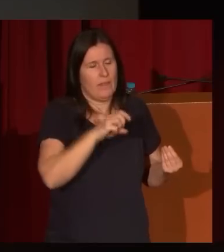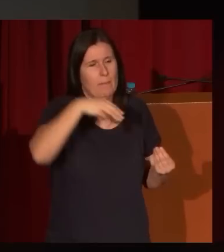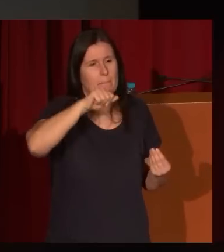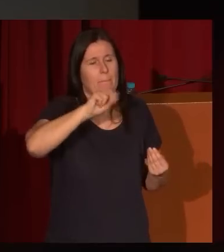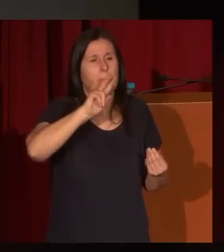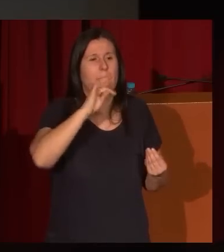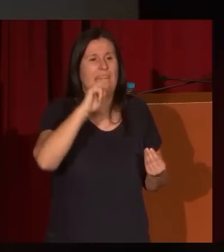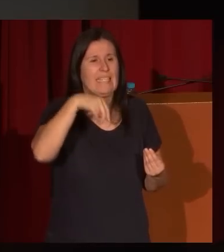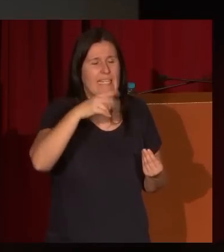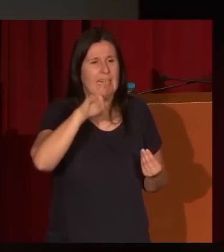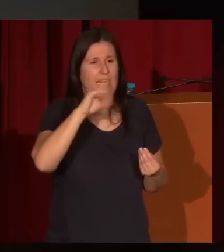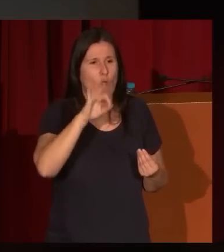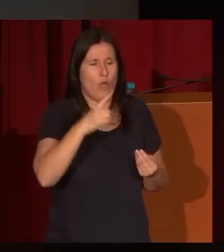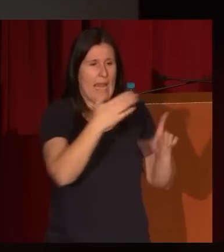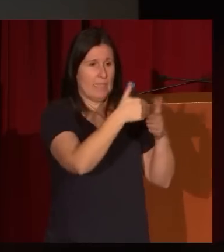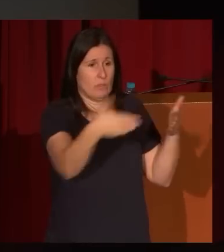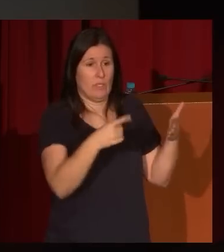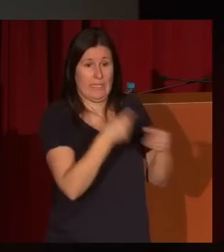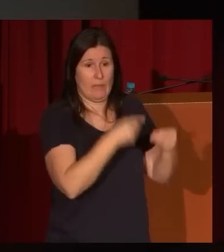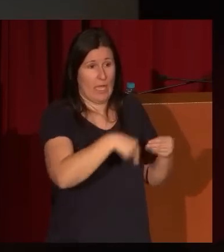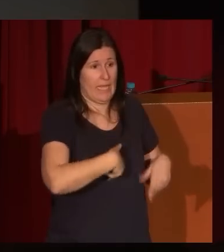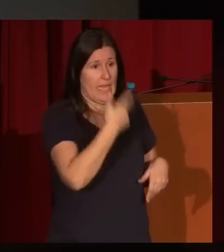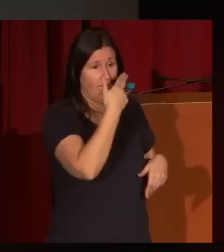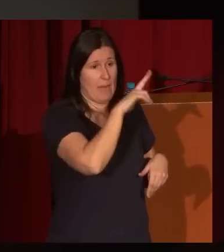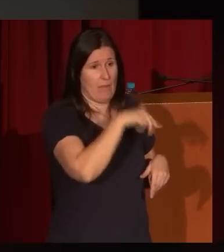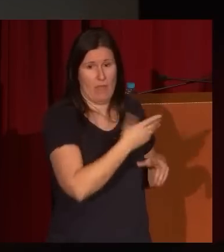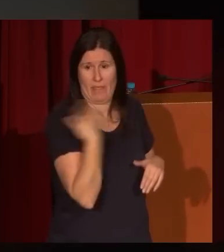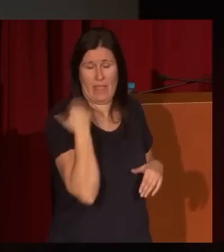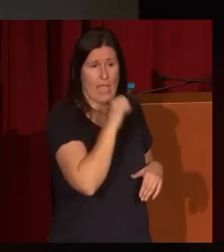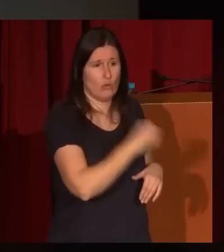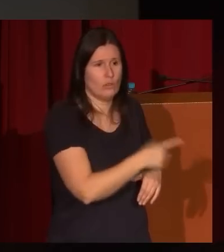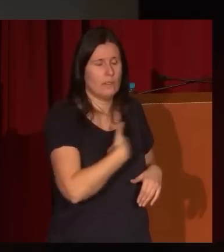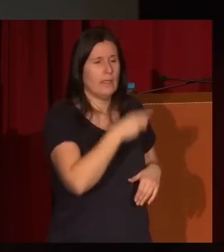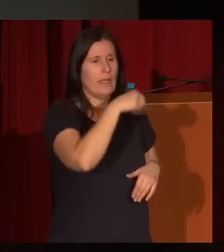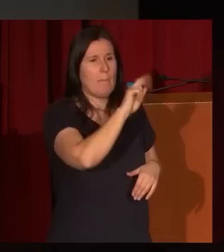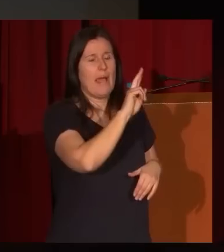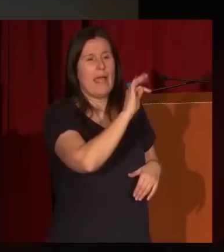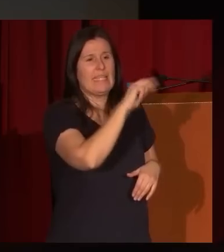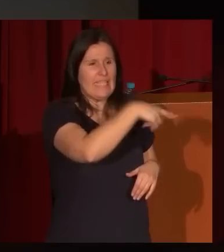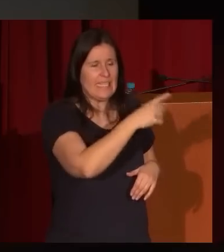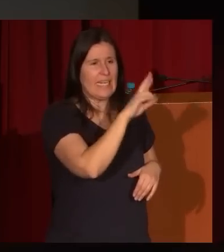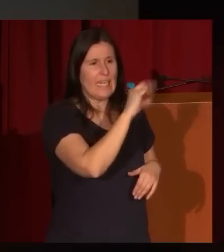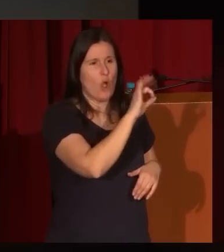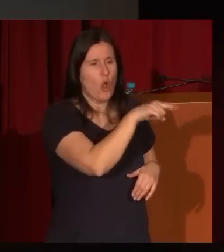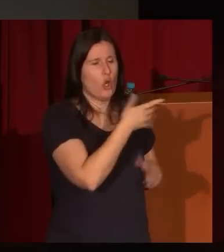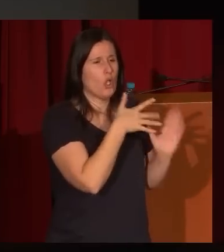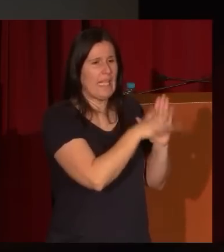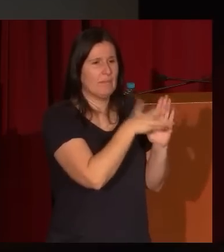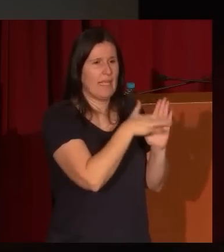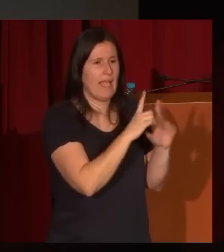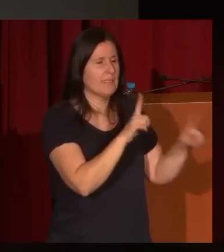exposición que hicimos aquí en el Prado hace unos años en que realmente Martín Rico es el que nos explica esta